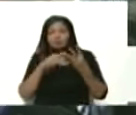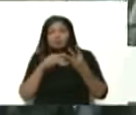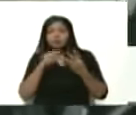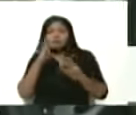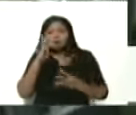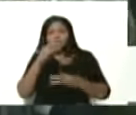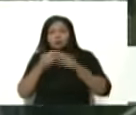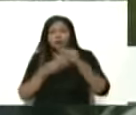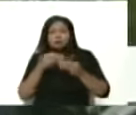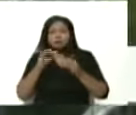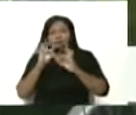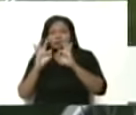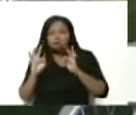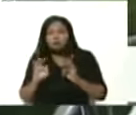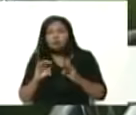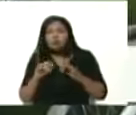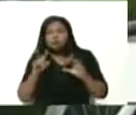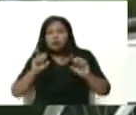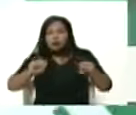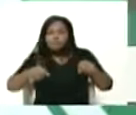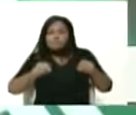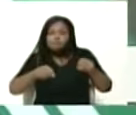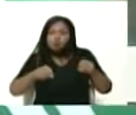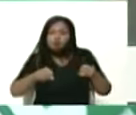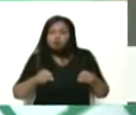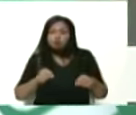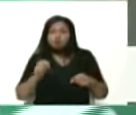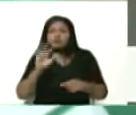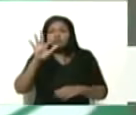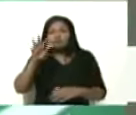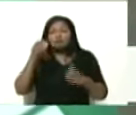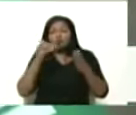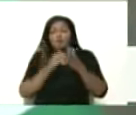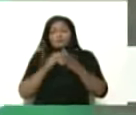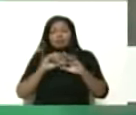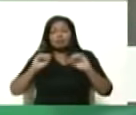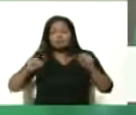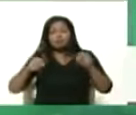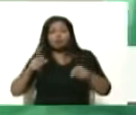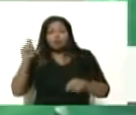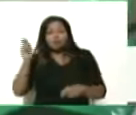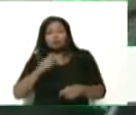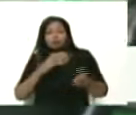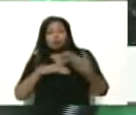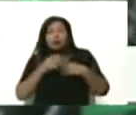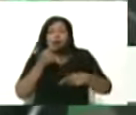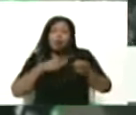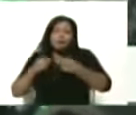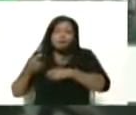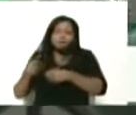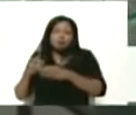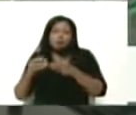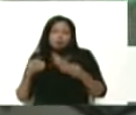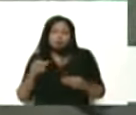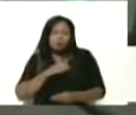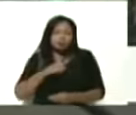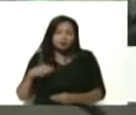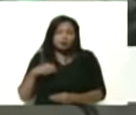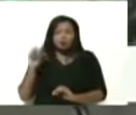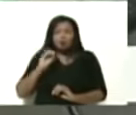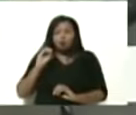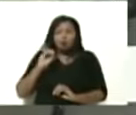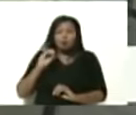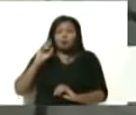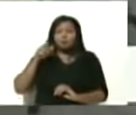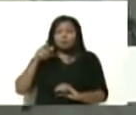solo de este modelo de moto se están produciendo cinco mil motos mensuales que van al mercado al mercado privado o que también